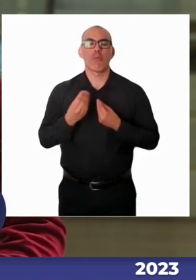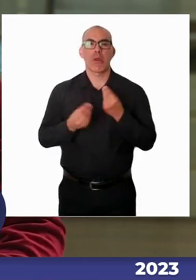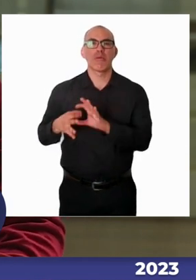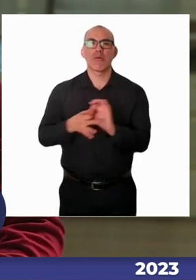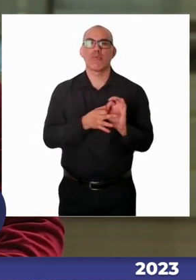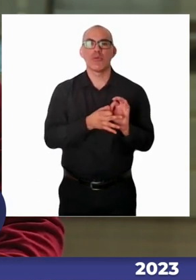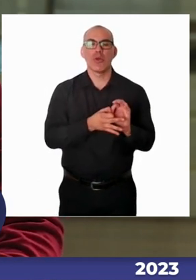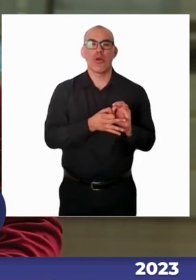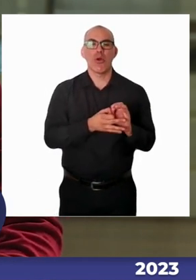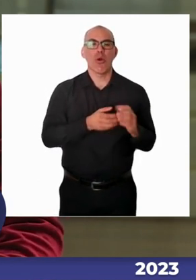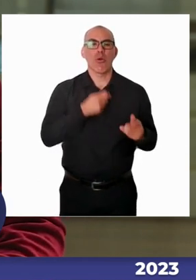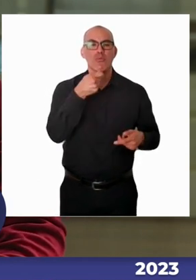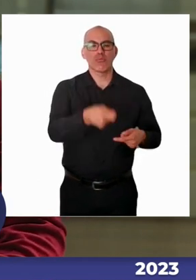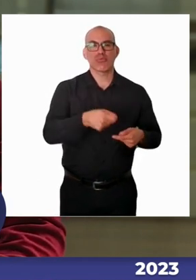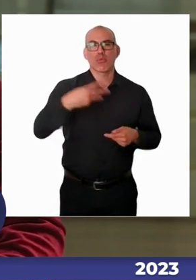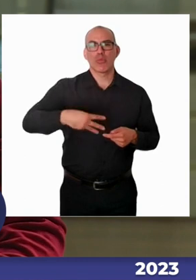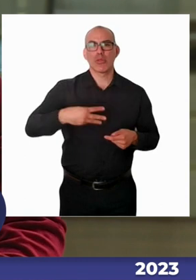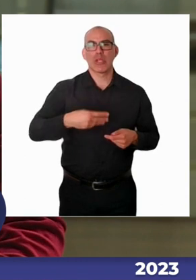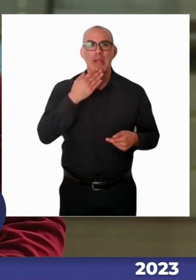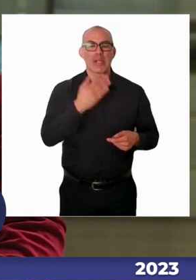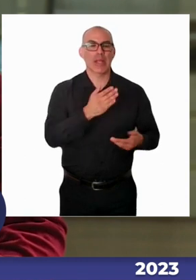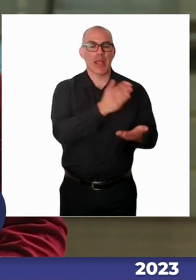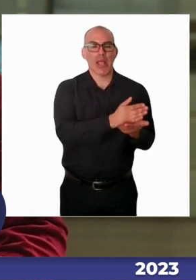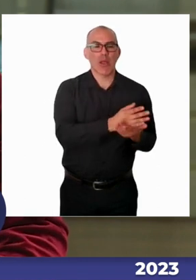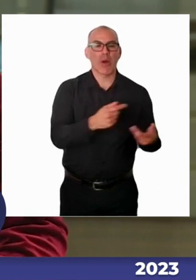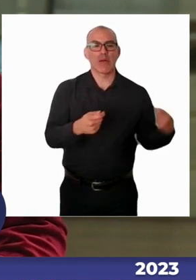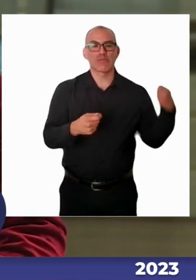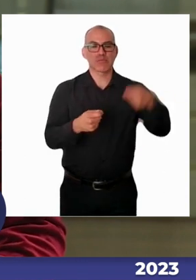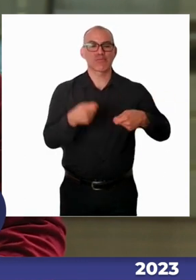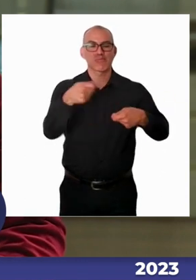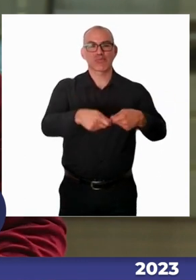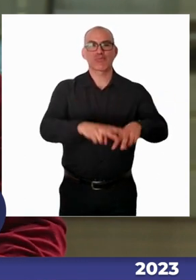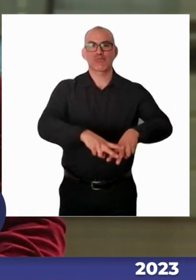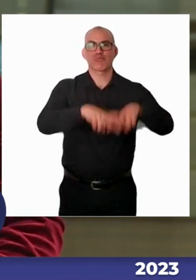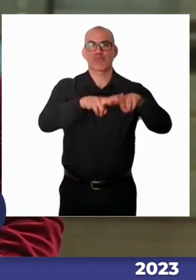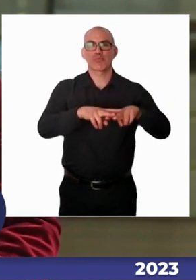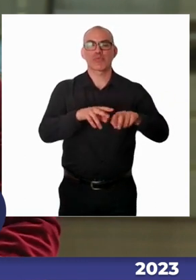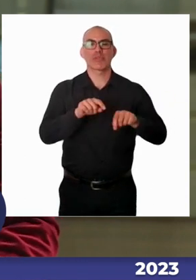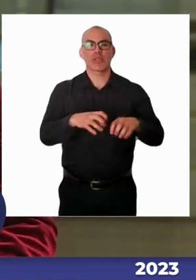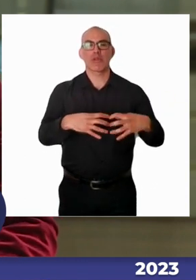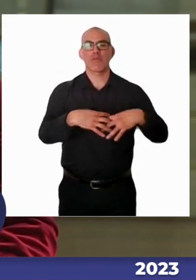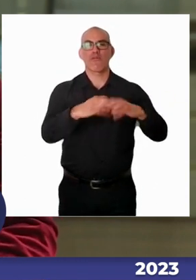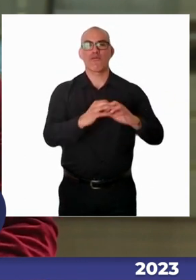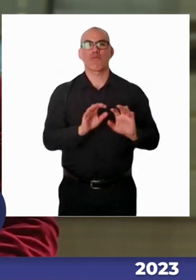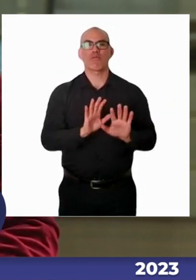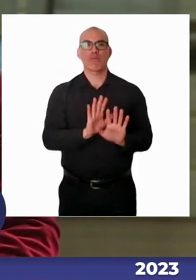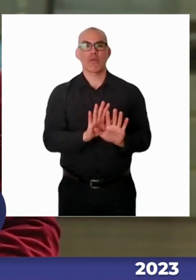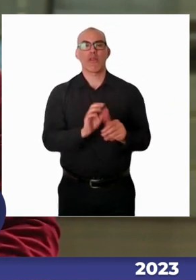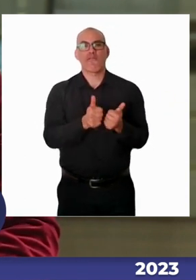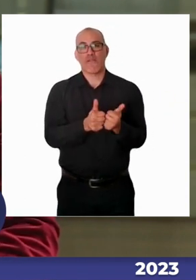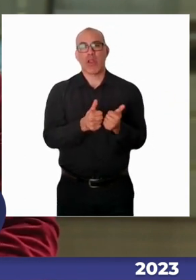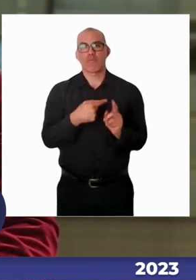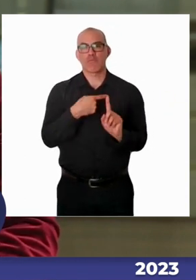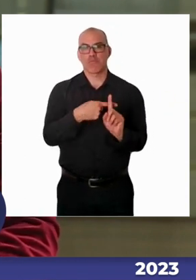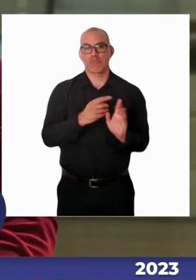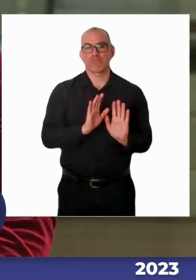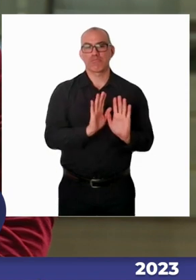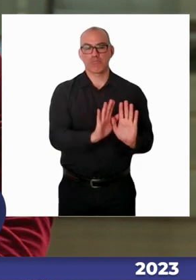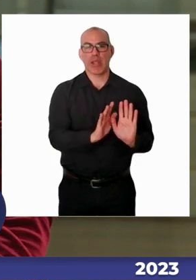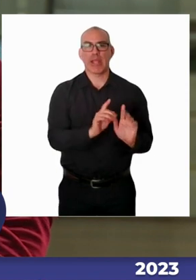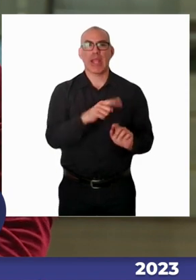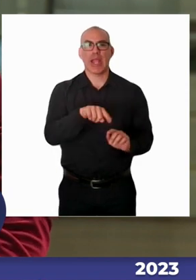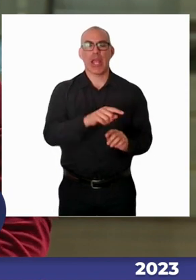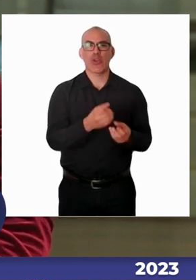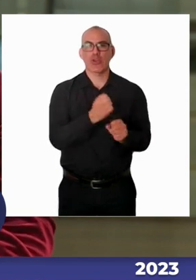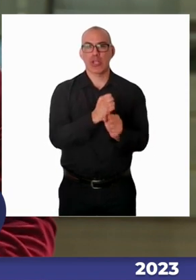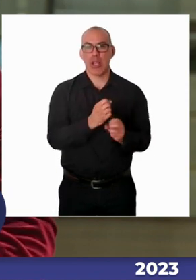que es un tema también cultural y de entender que la discapacidad y la inclusión no es caritativa,